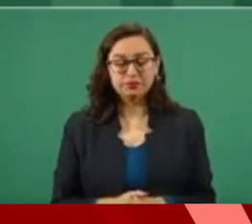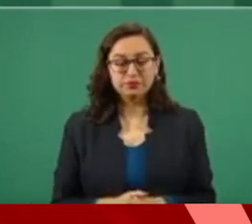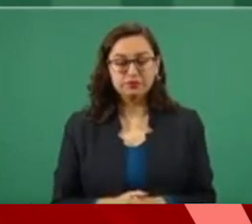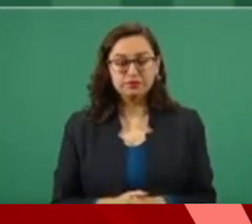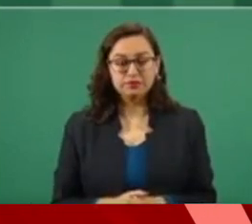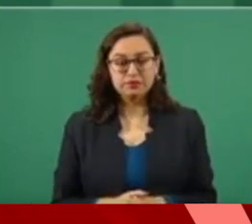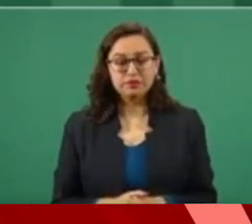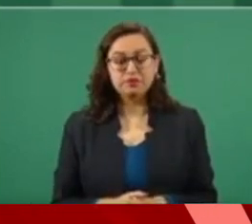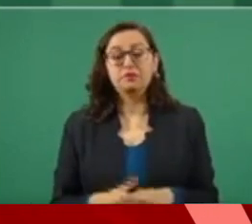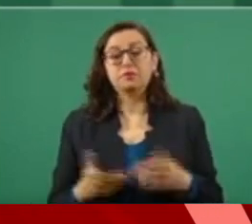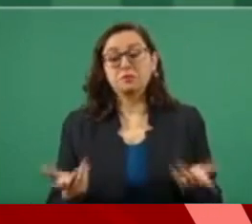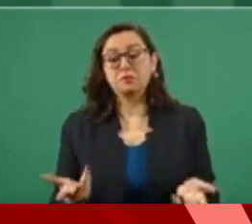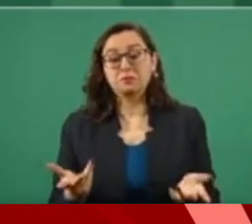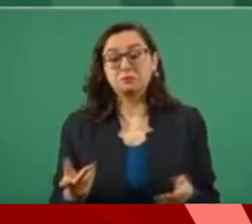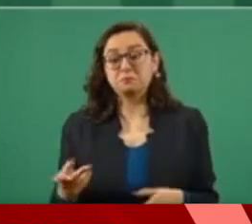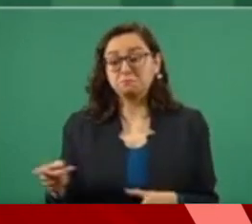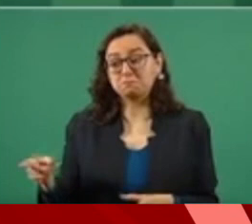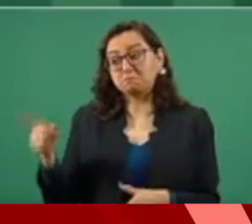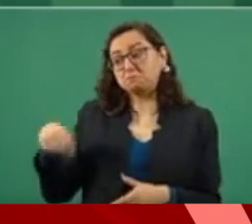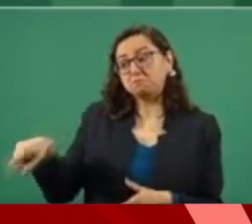A nuestros opositores.